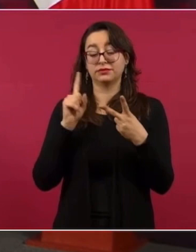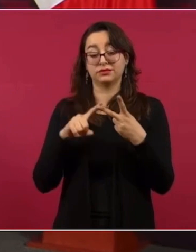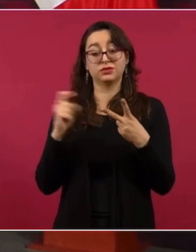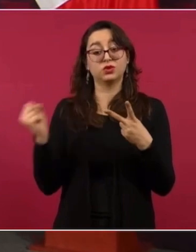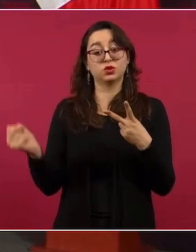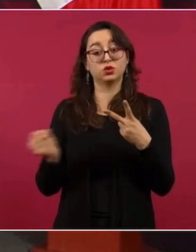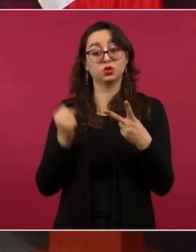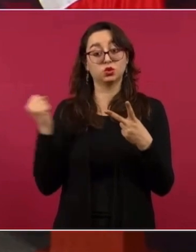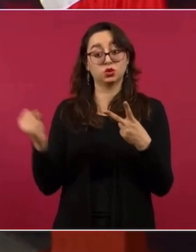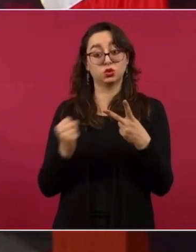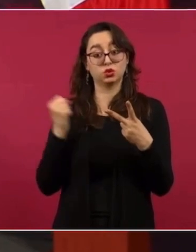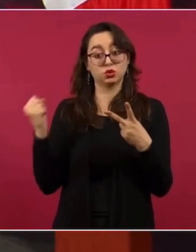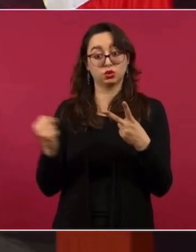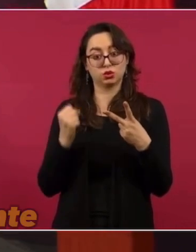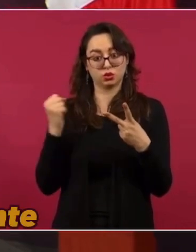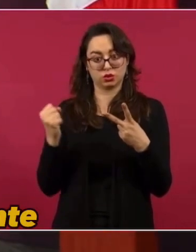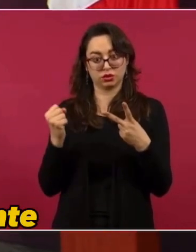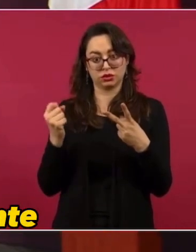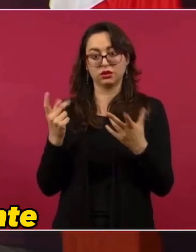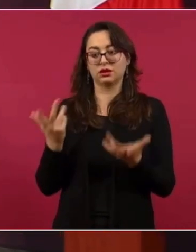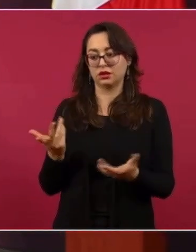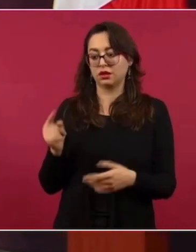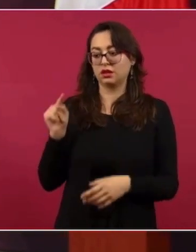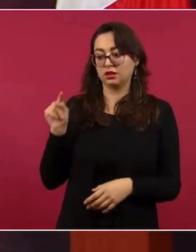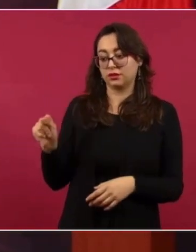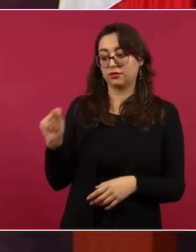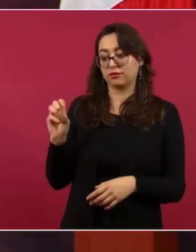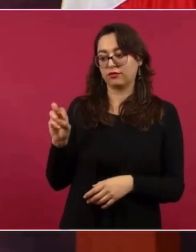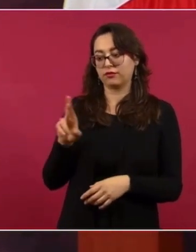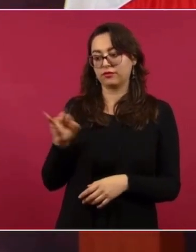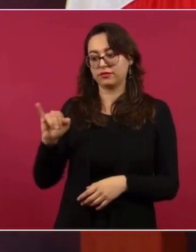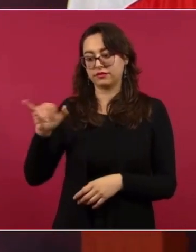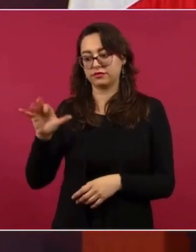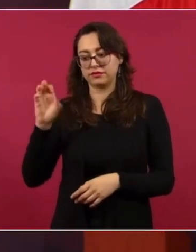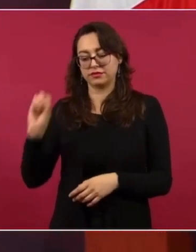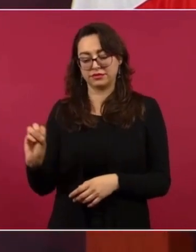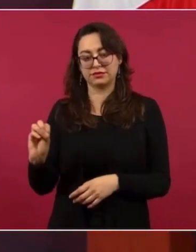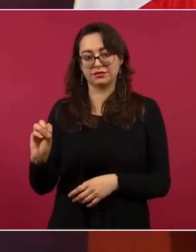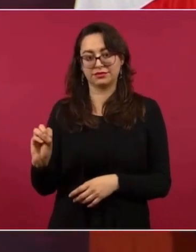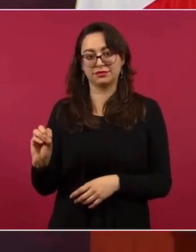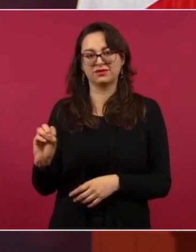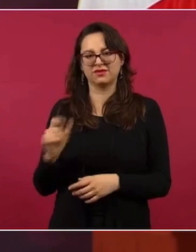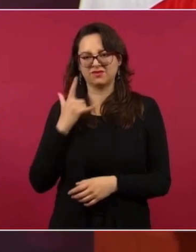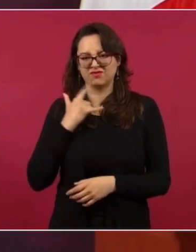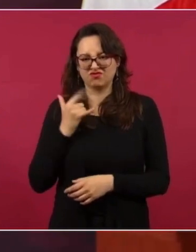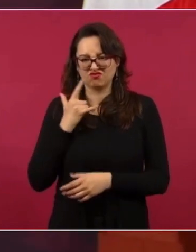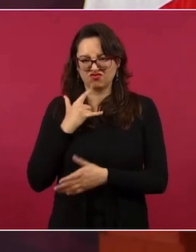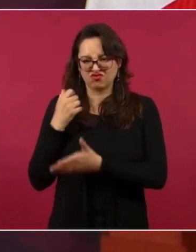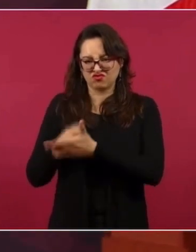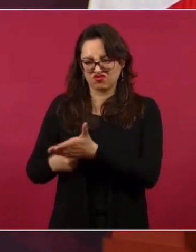Estados Unidos estaba de presidente Jimmy Carter,